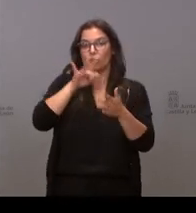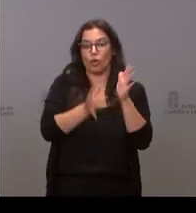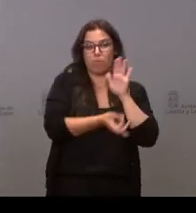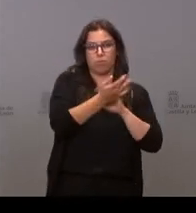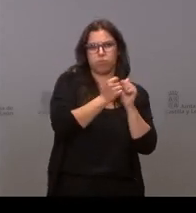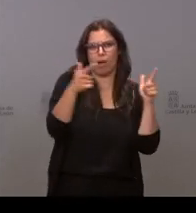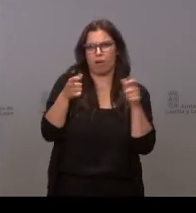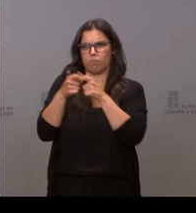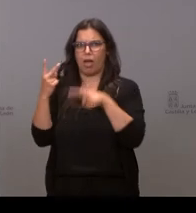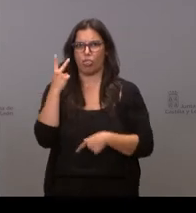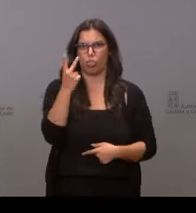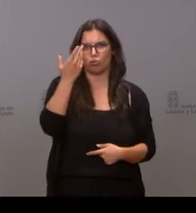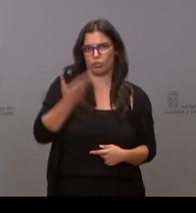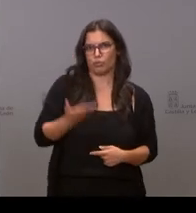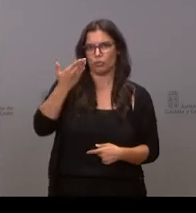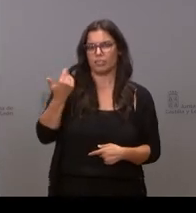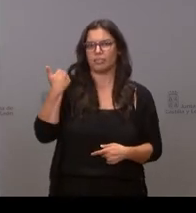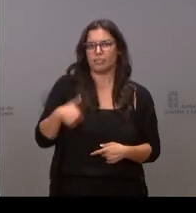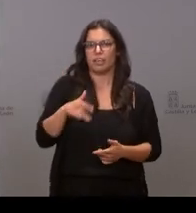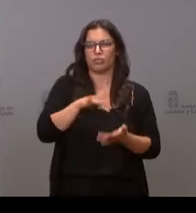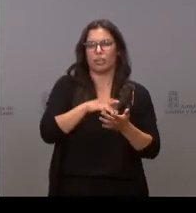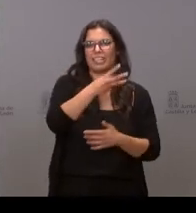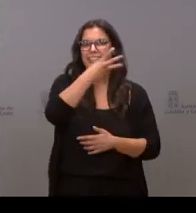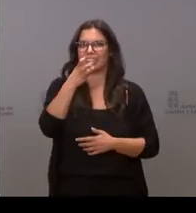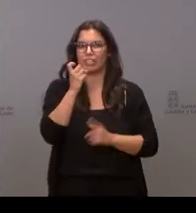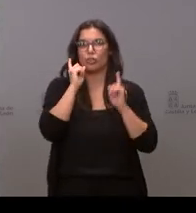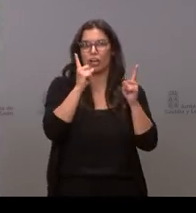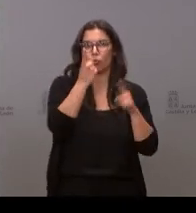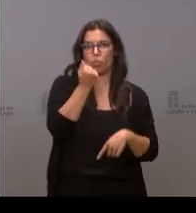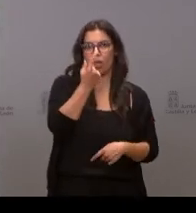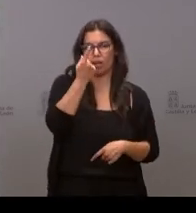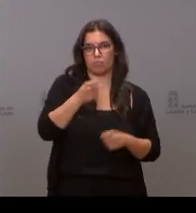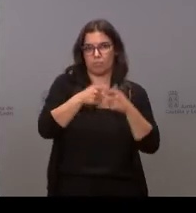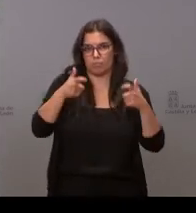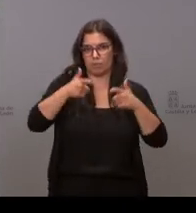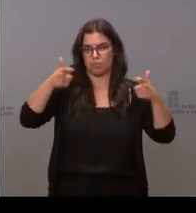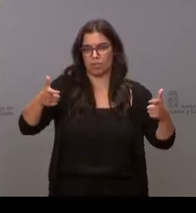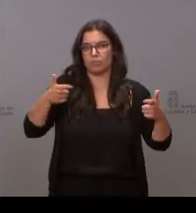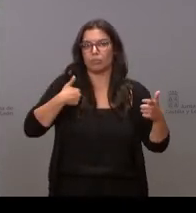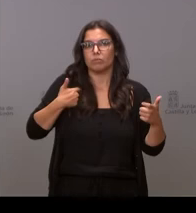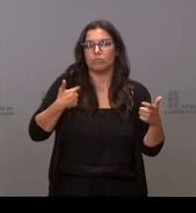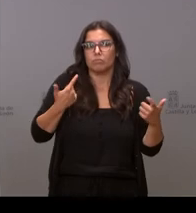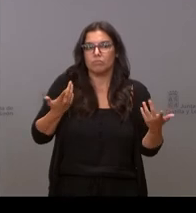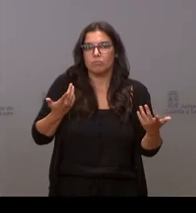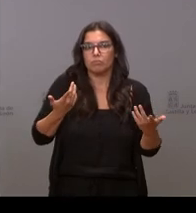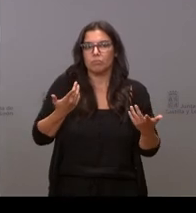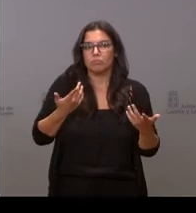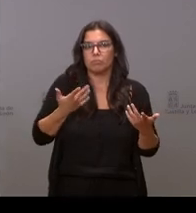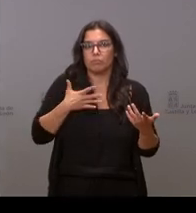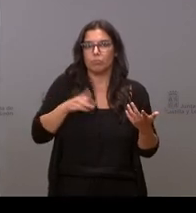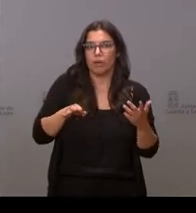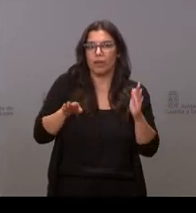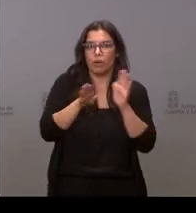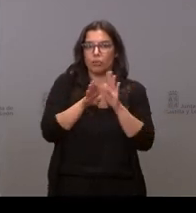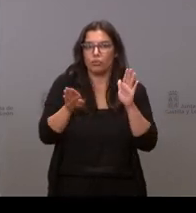bastante importantes llevamos dos días por encima de los 200 casos diarios quisiera saber hasta dónde podemos llegar hasta dónde prevé la